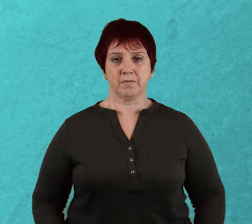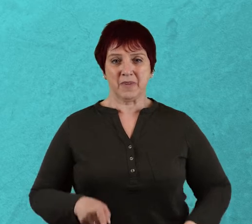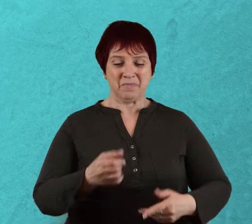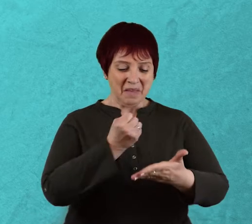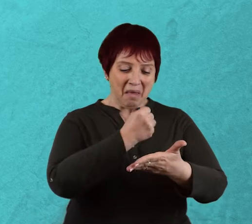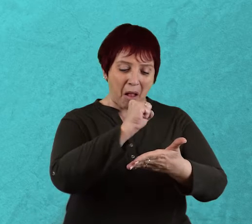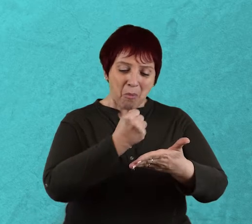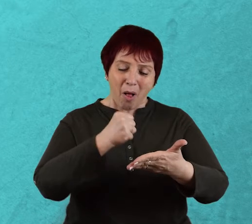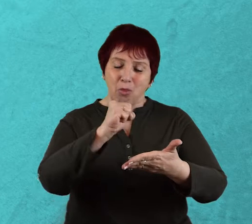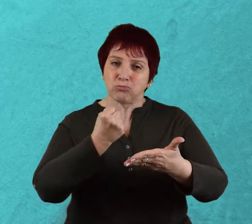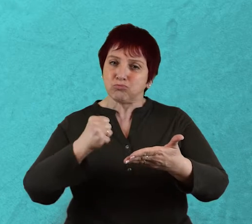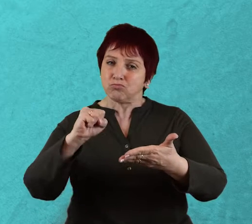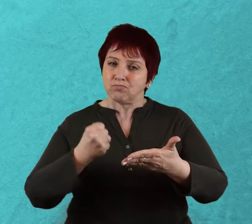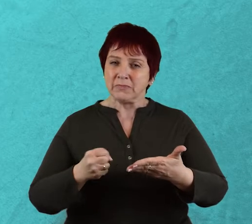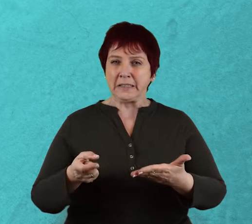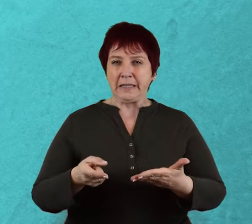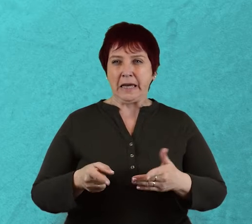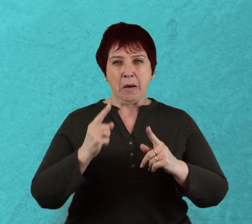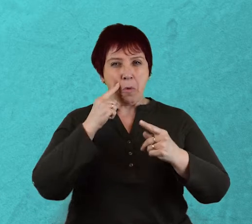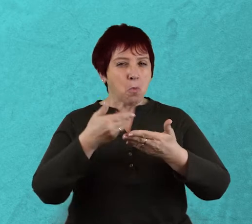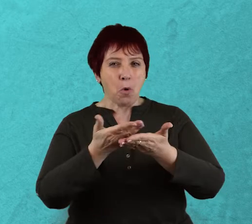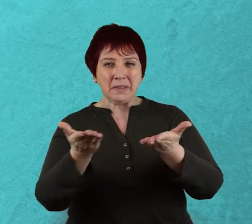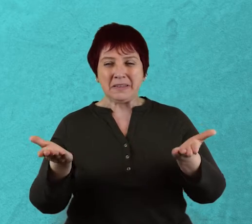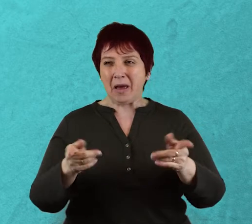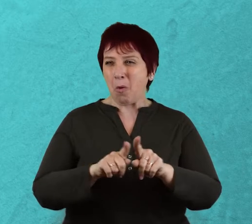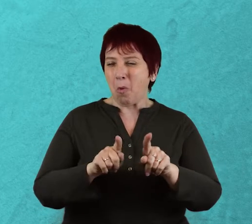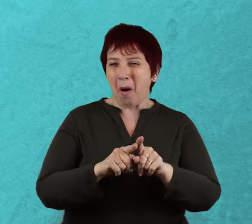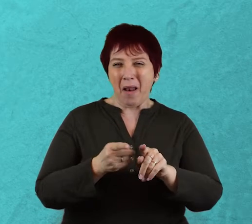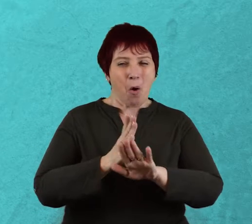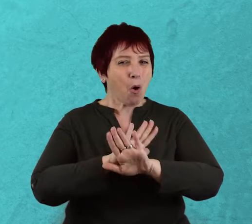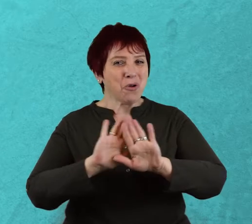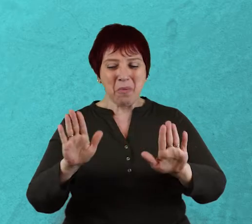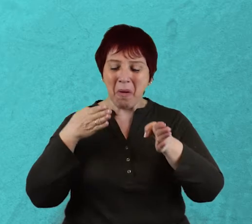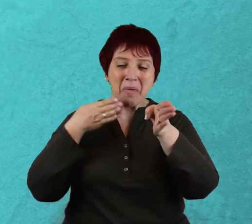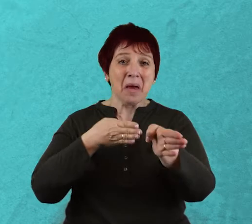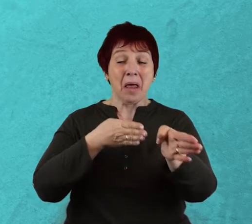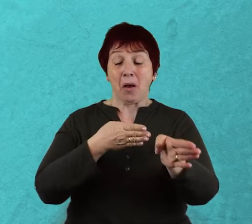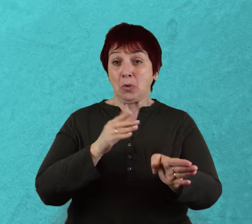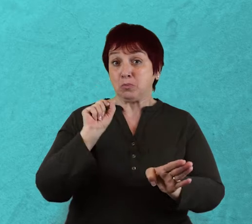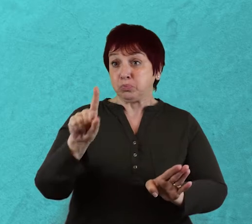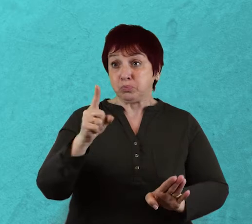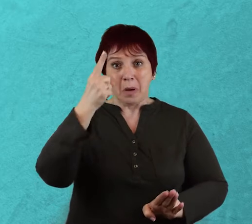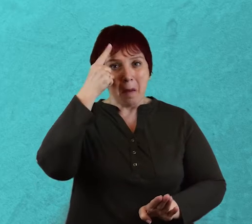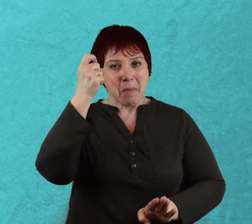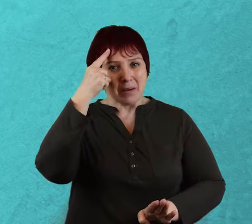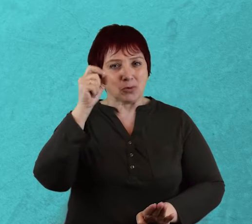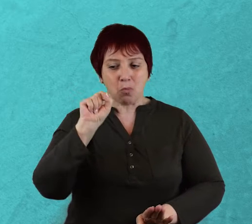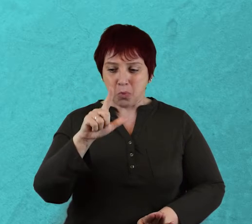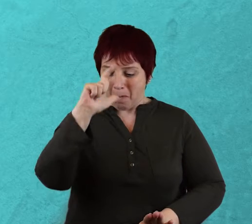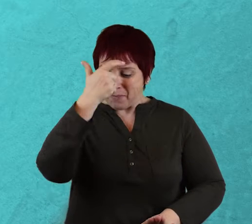La serie de grabados Los Desastres de la Guerra fue fruto de su experiencia